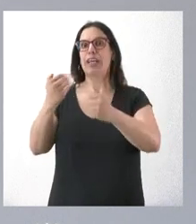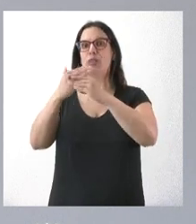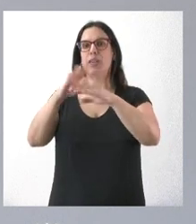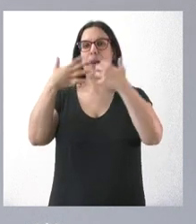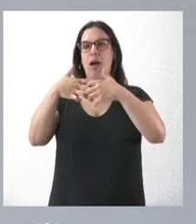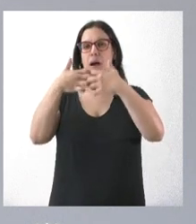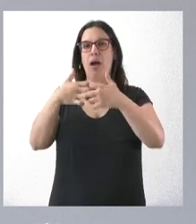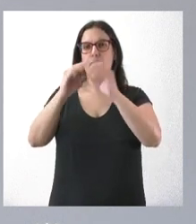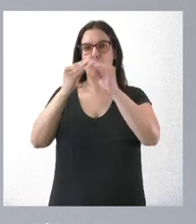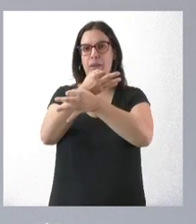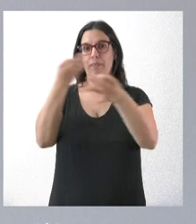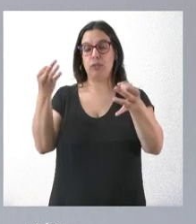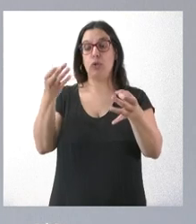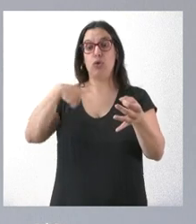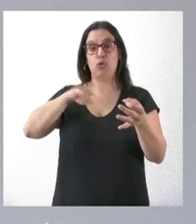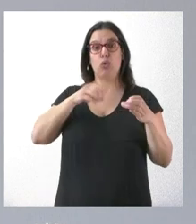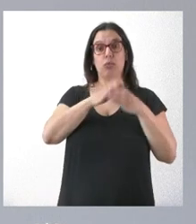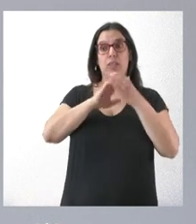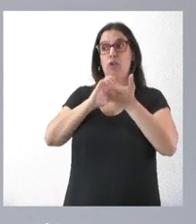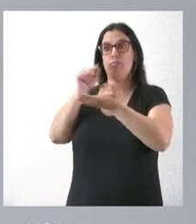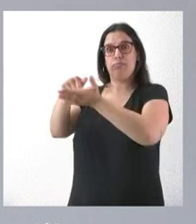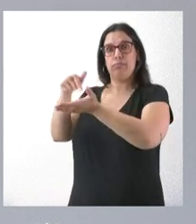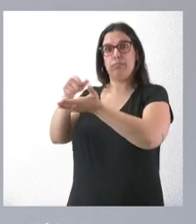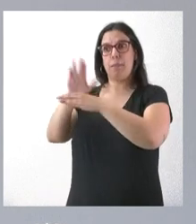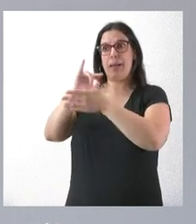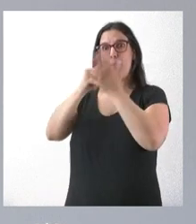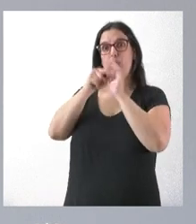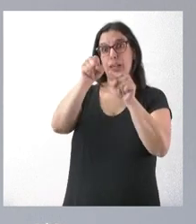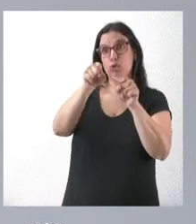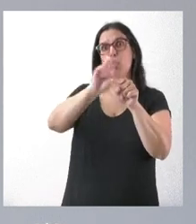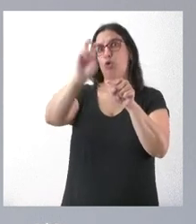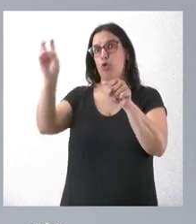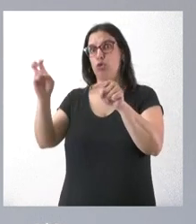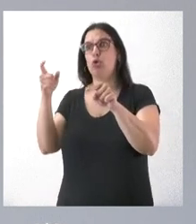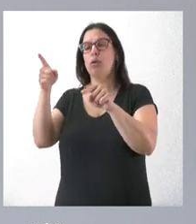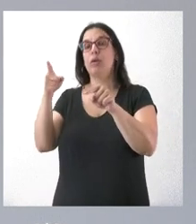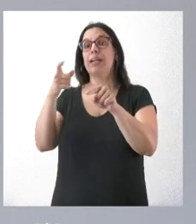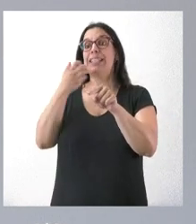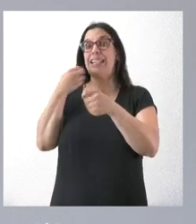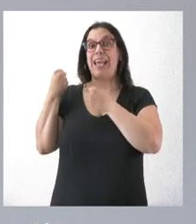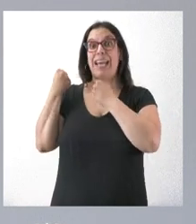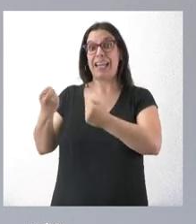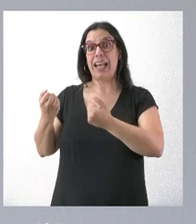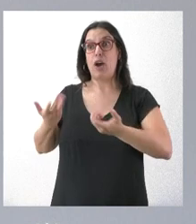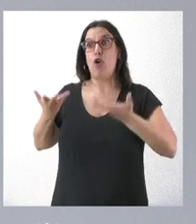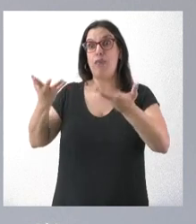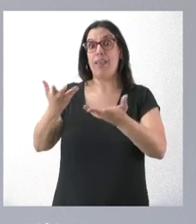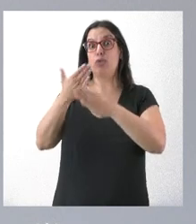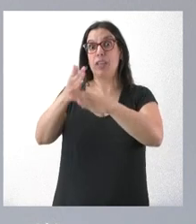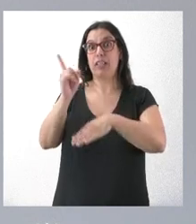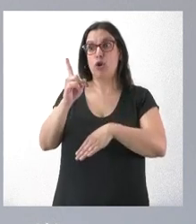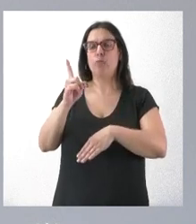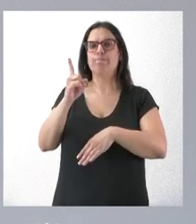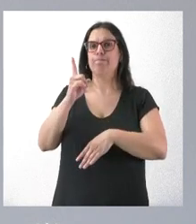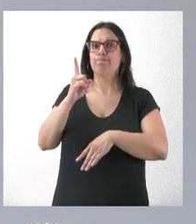reivindicación que desde la Junta de Castellón hacemos para este proyecto y para muchos proyectos industriales que pueden comprometer si no es así su viabilidad.